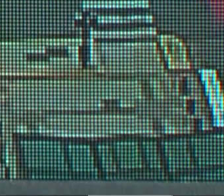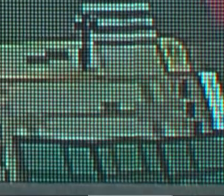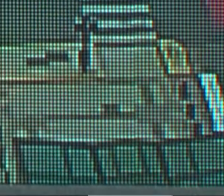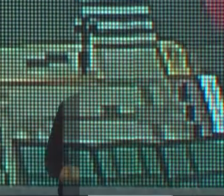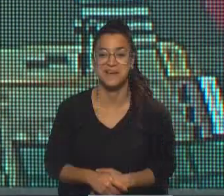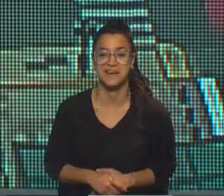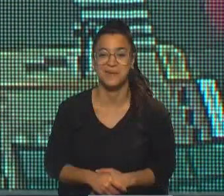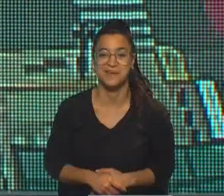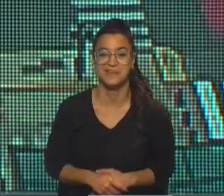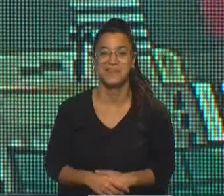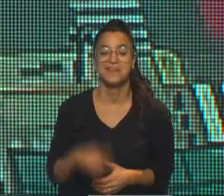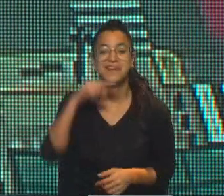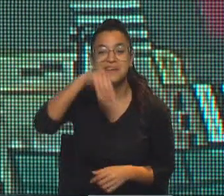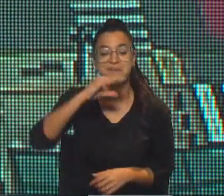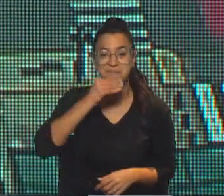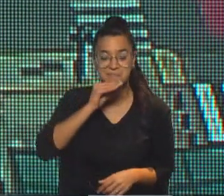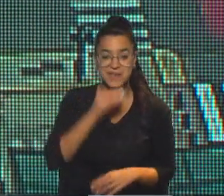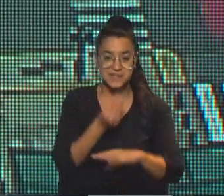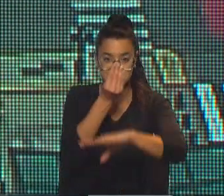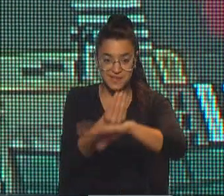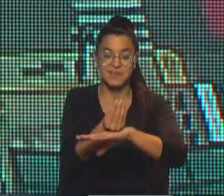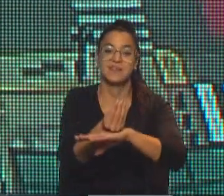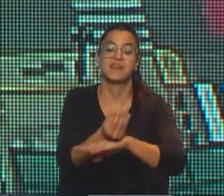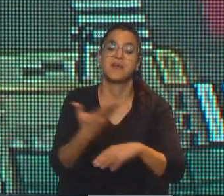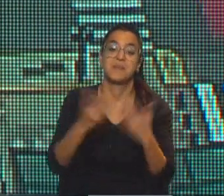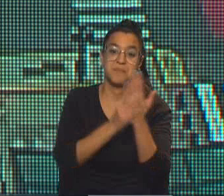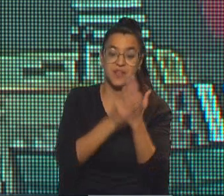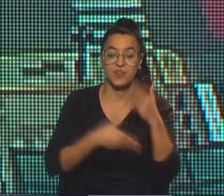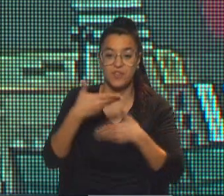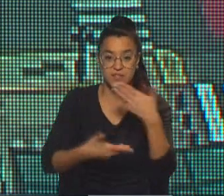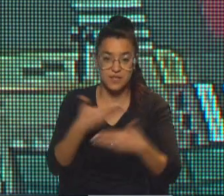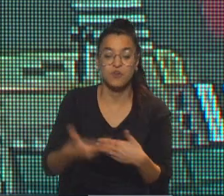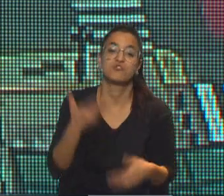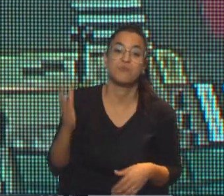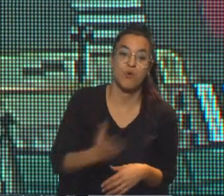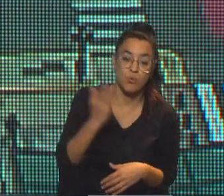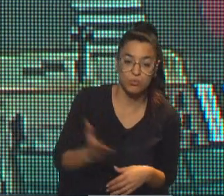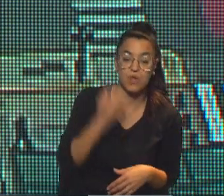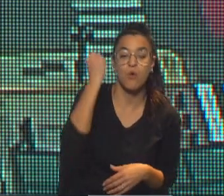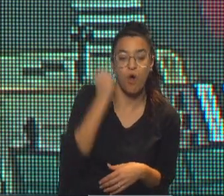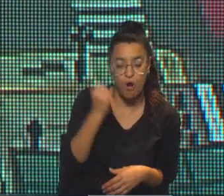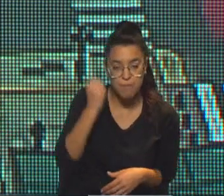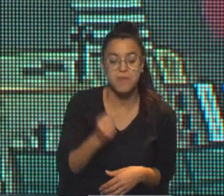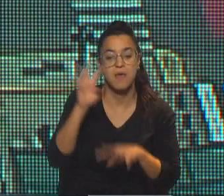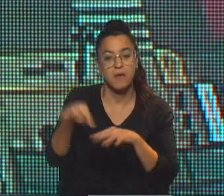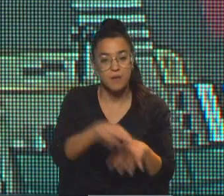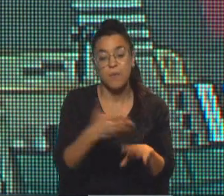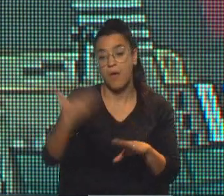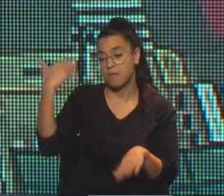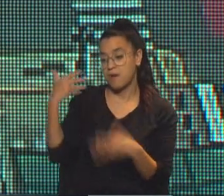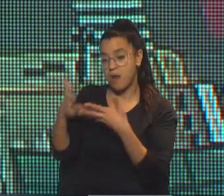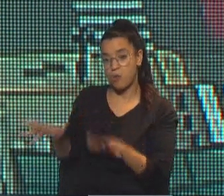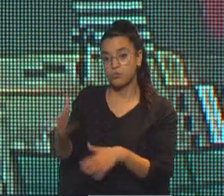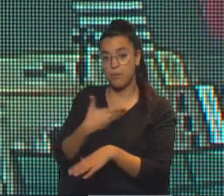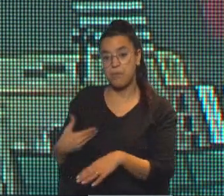Sergio Massa asume esta tarde como Ministro de Economía, Desarrollo Productivo y Agricultura tras haber renunciado a la Cámara de Diputados como